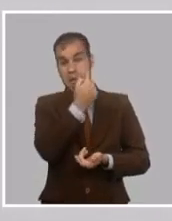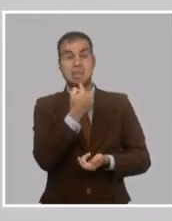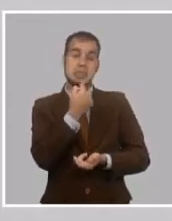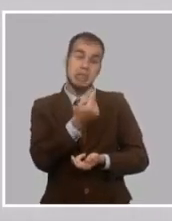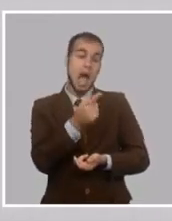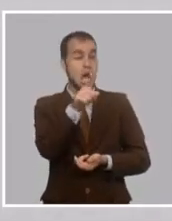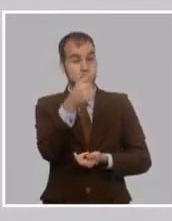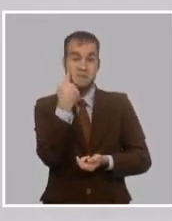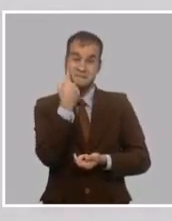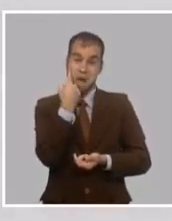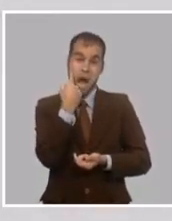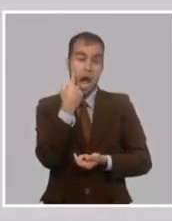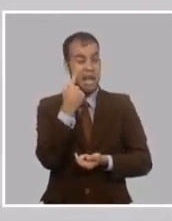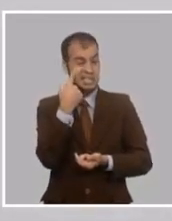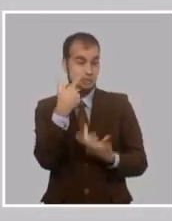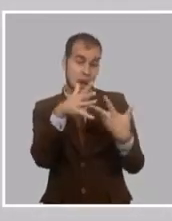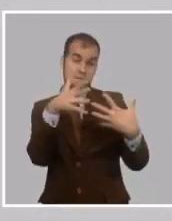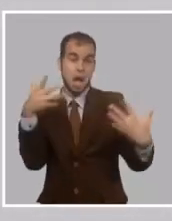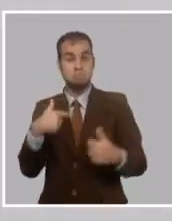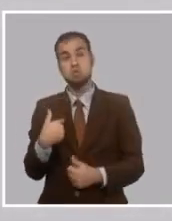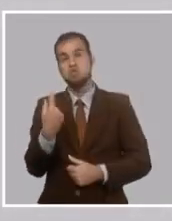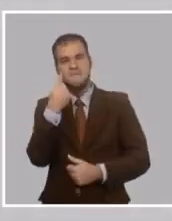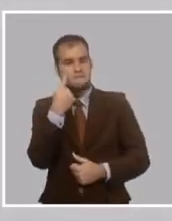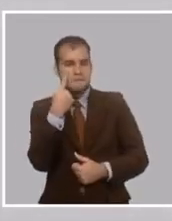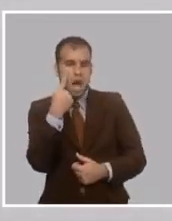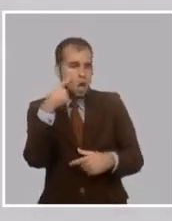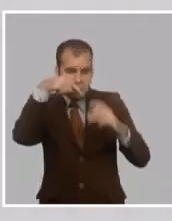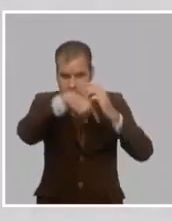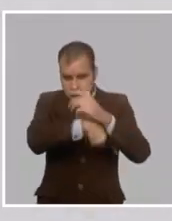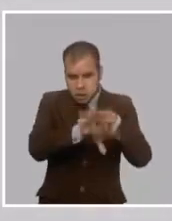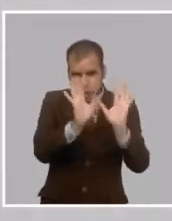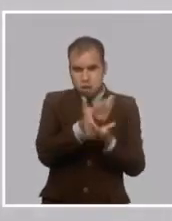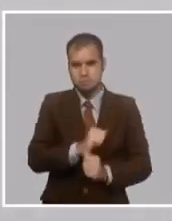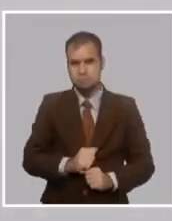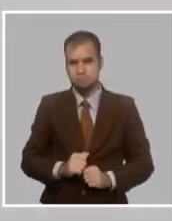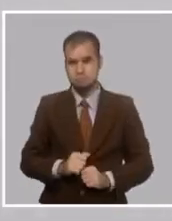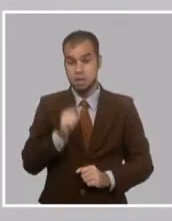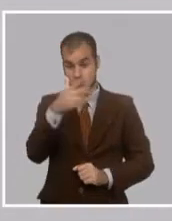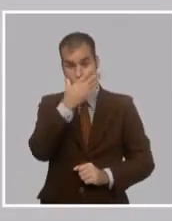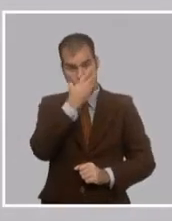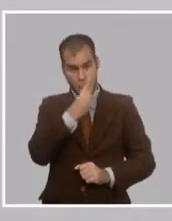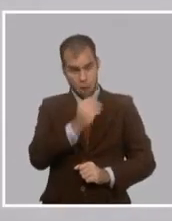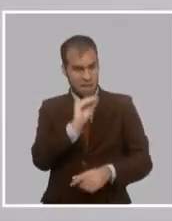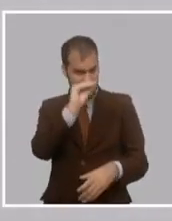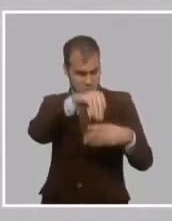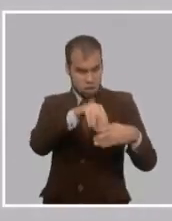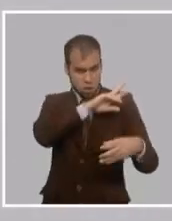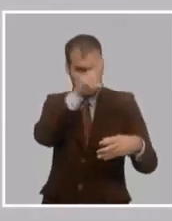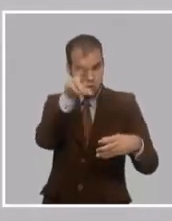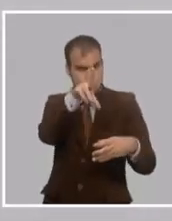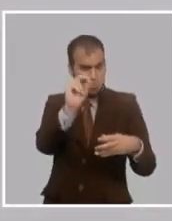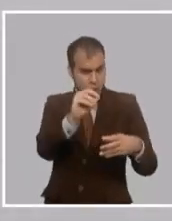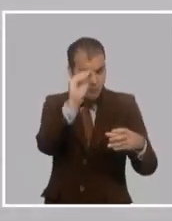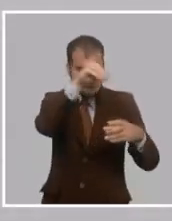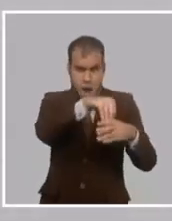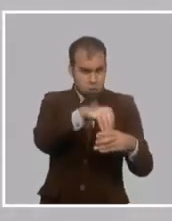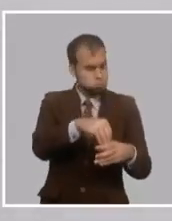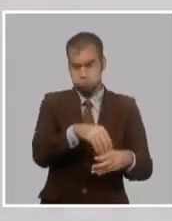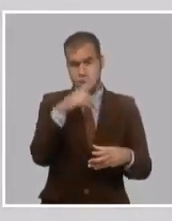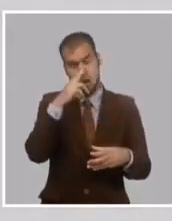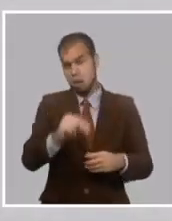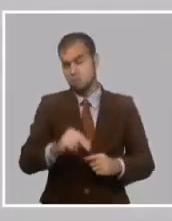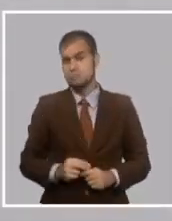subsuelo, usted ve la atmósfera y yo veo el subsuelo. Ese joven no era de los pinos nuevos. Y era joven. O yo creo que es bueno que tengamos esto en cuenta,